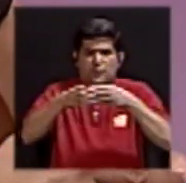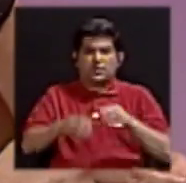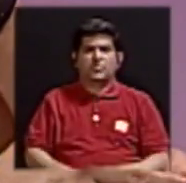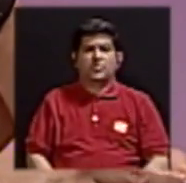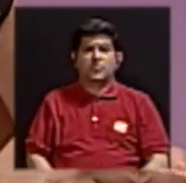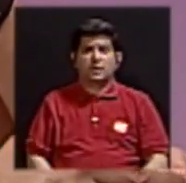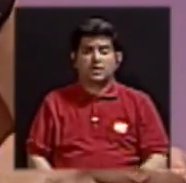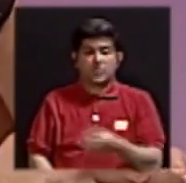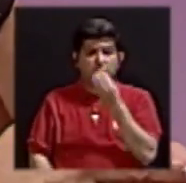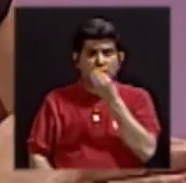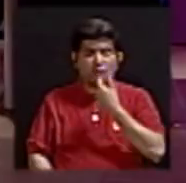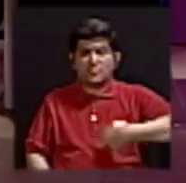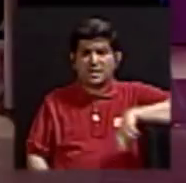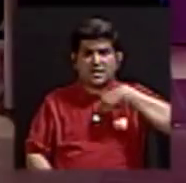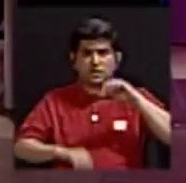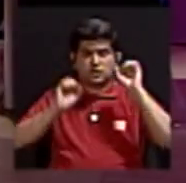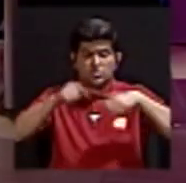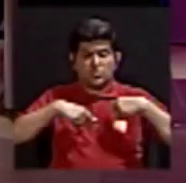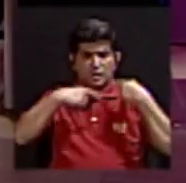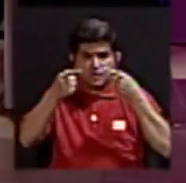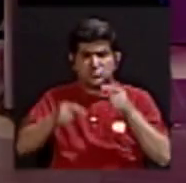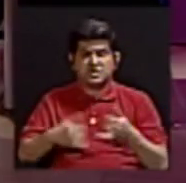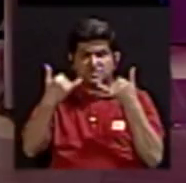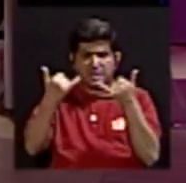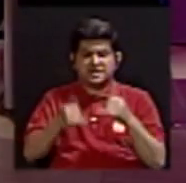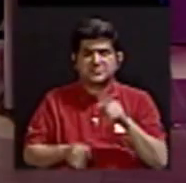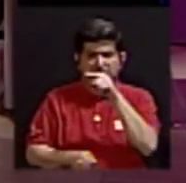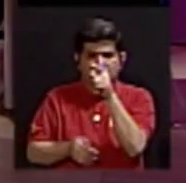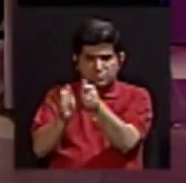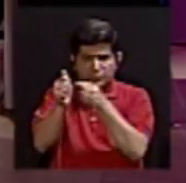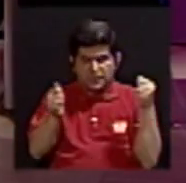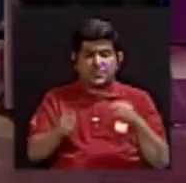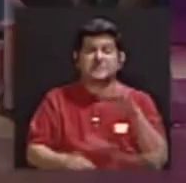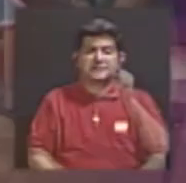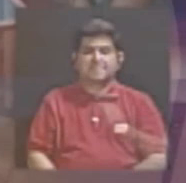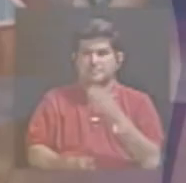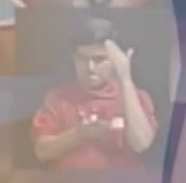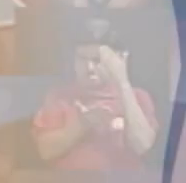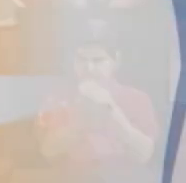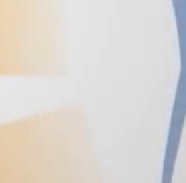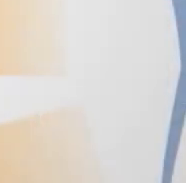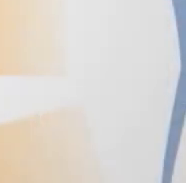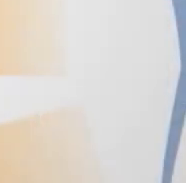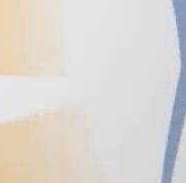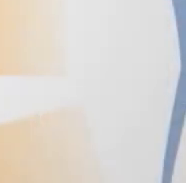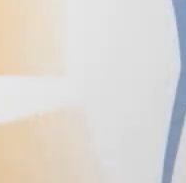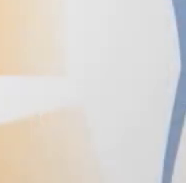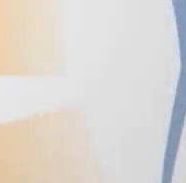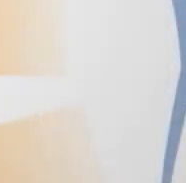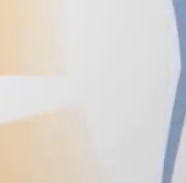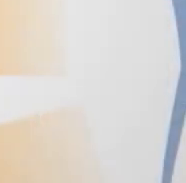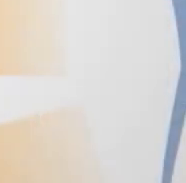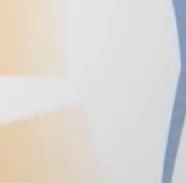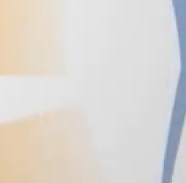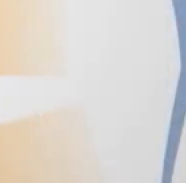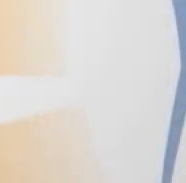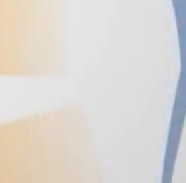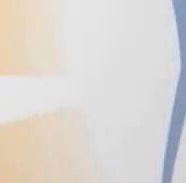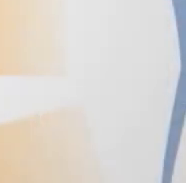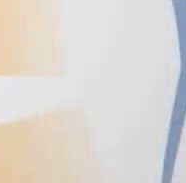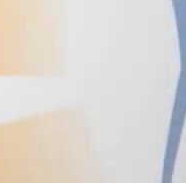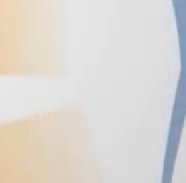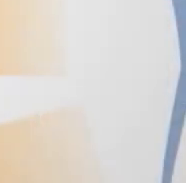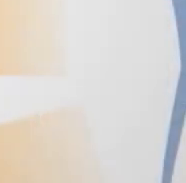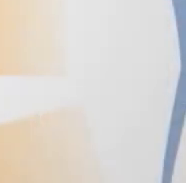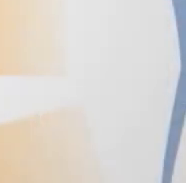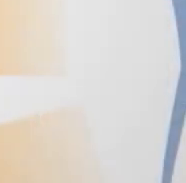comida que podemos meter al microondas que ya viene hecha. Exactamente, que ya viene preparado para simplificar el estilo de vida. Vamos a volver en pocos segundos con el